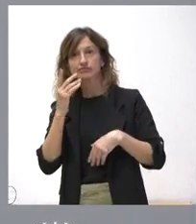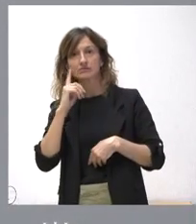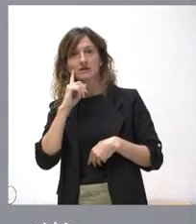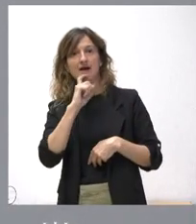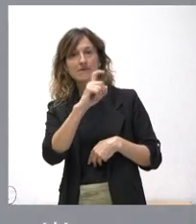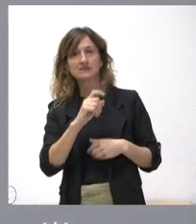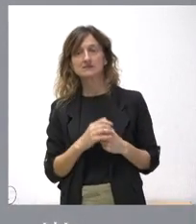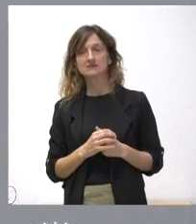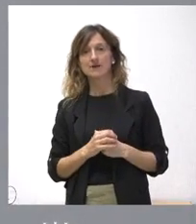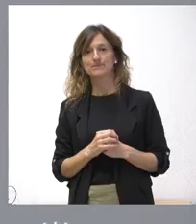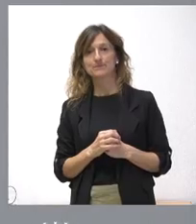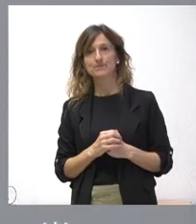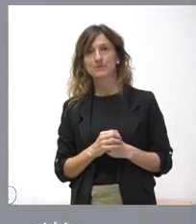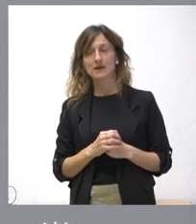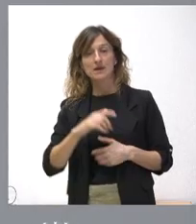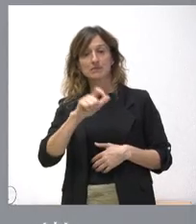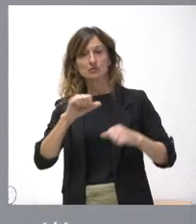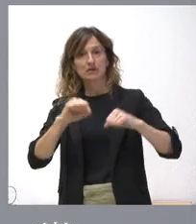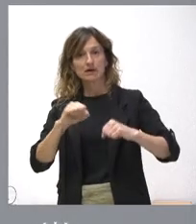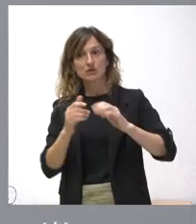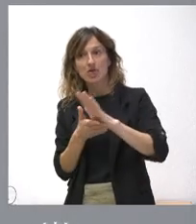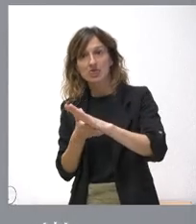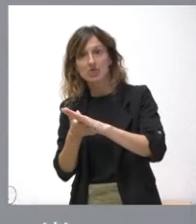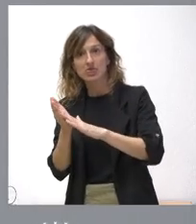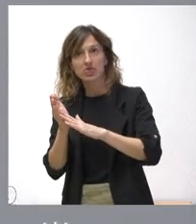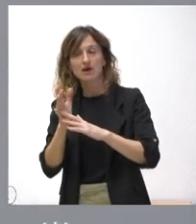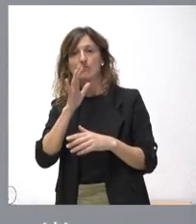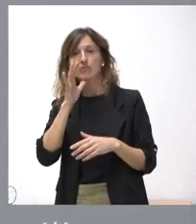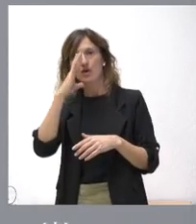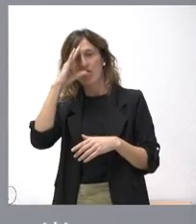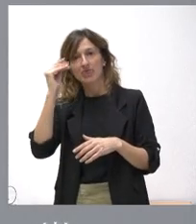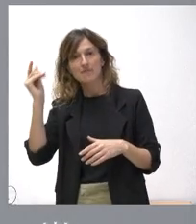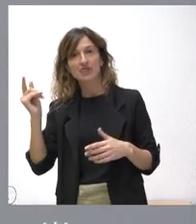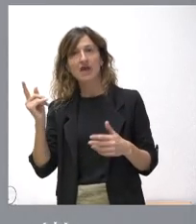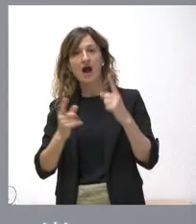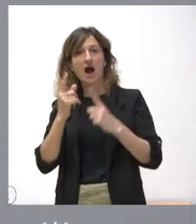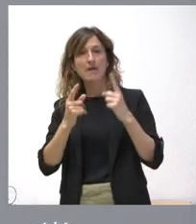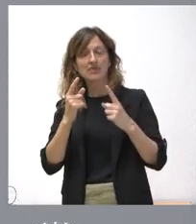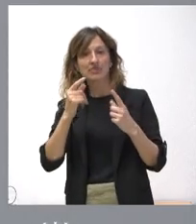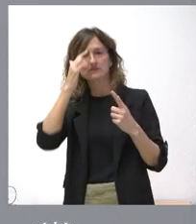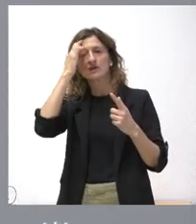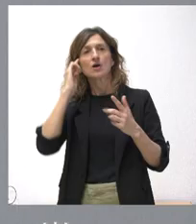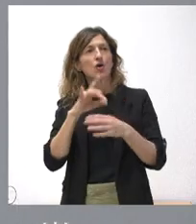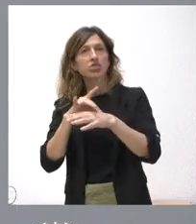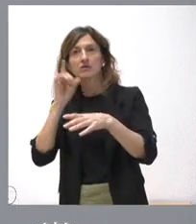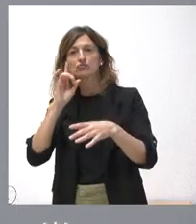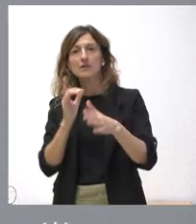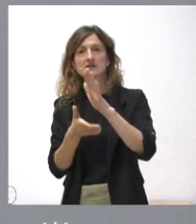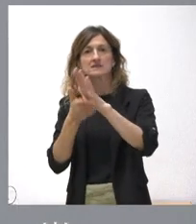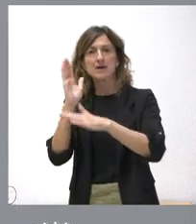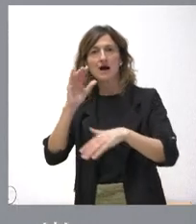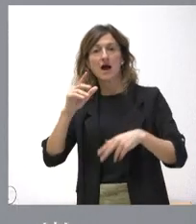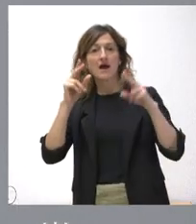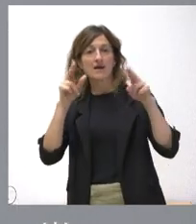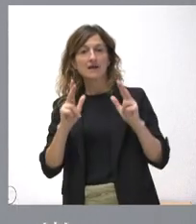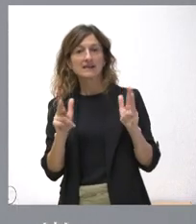en este caso, salidas no autorizadas de personas mayores que, con algún tipo de demencia, pues a veces pierden la orientación y salen de las propias